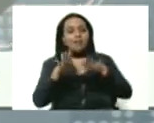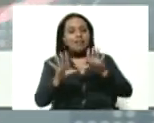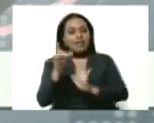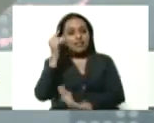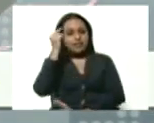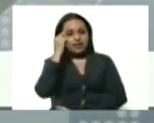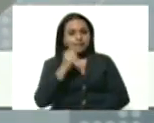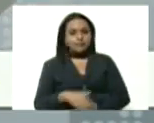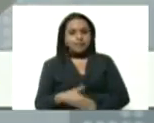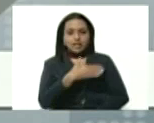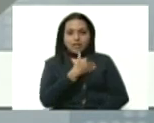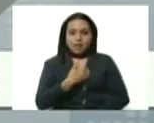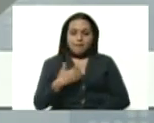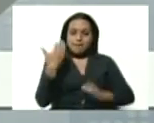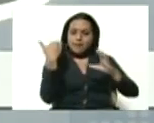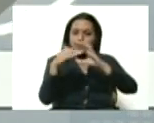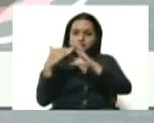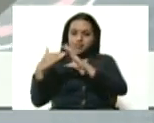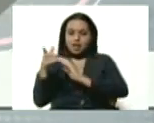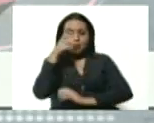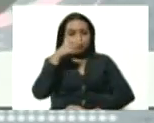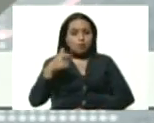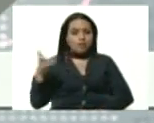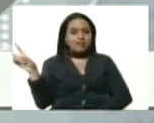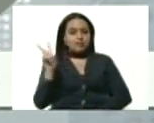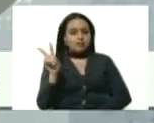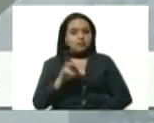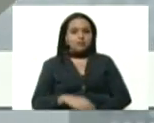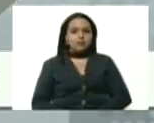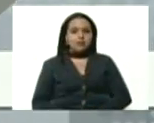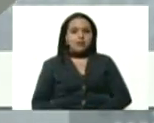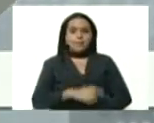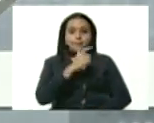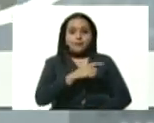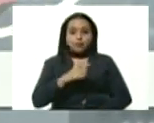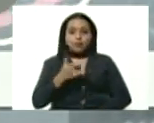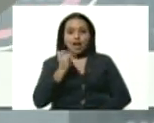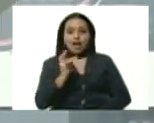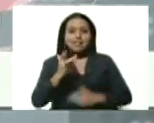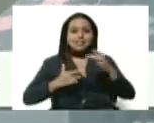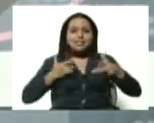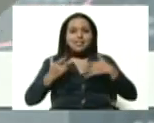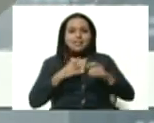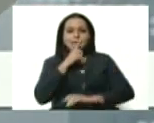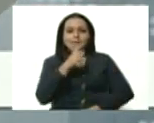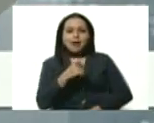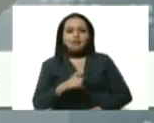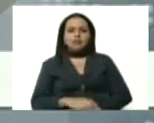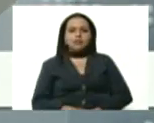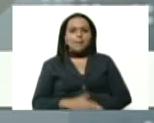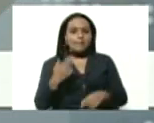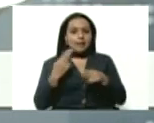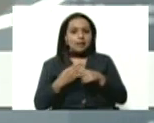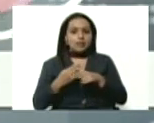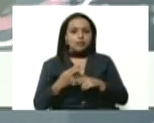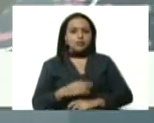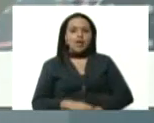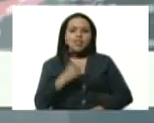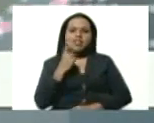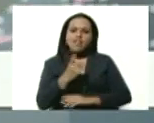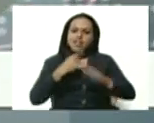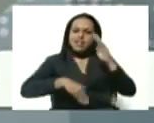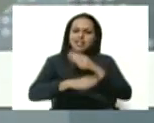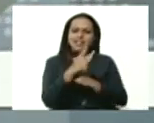queremos mandar un mensaje a todo el pueblo de Venezuela, a aquella persona que presente algún tipo de sintomatología, que consulte